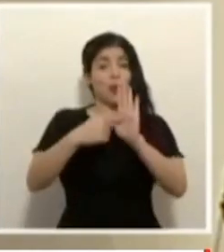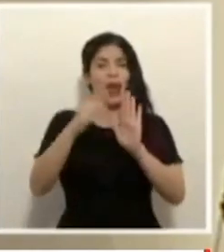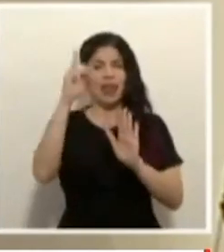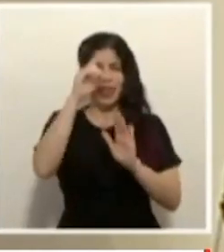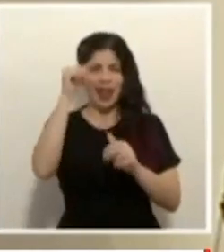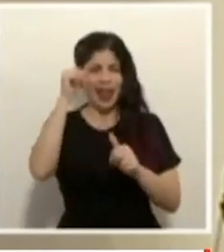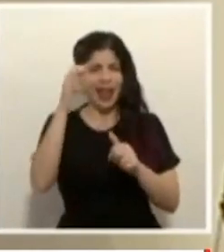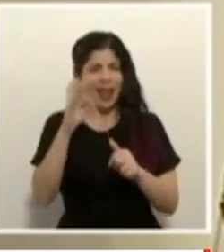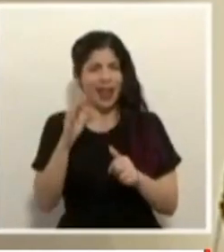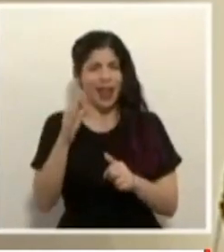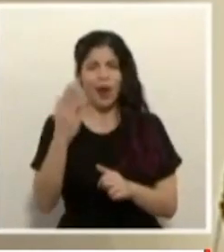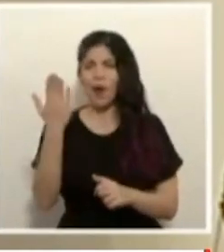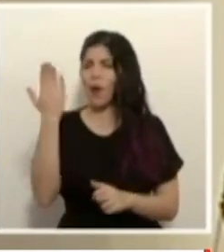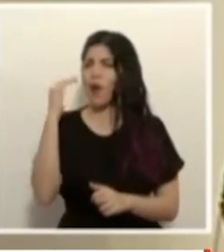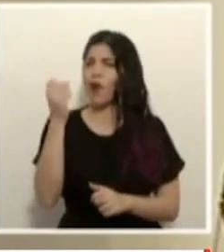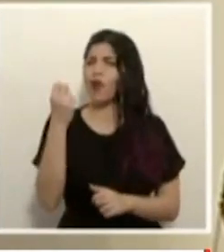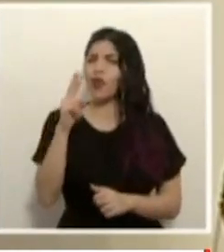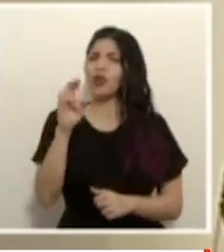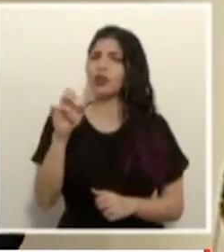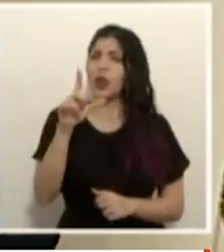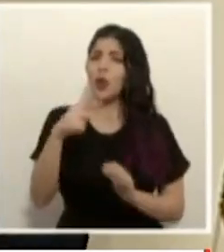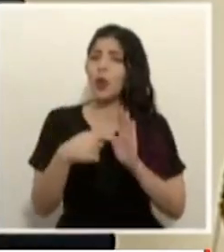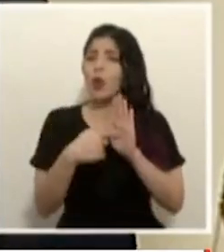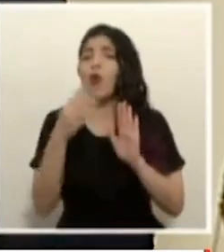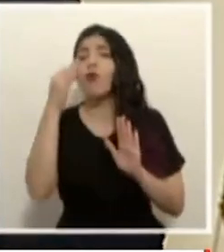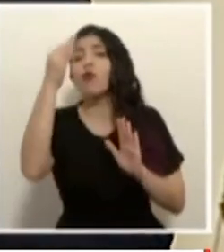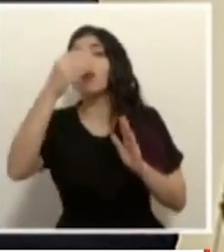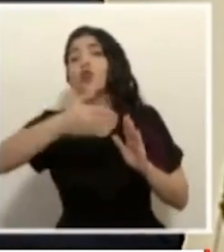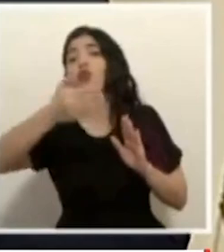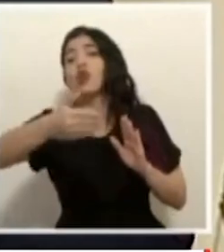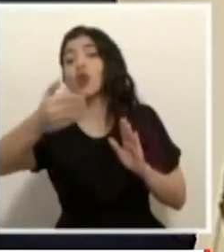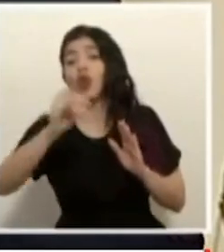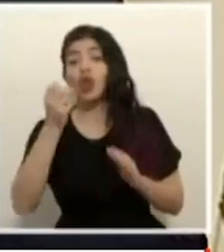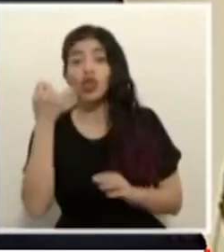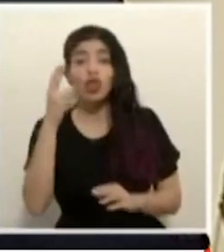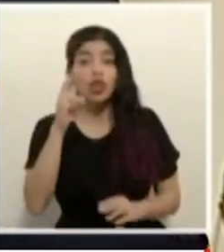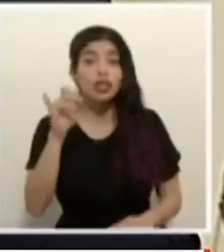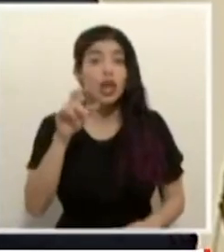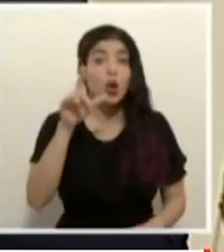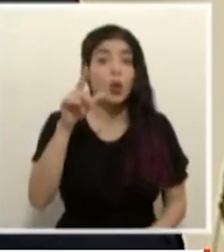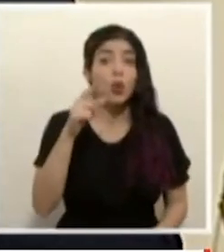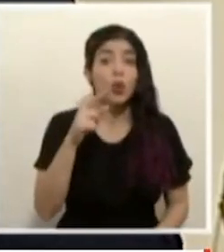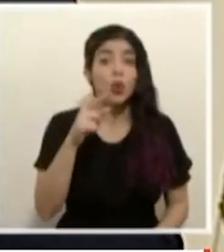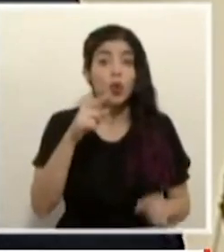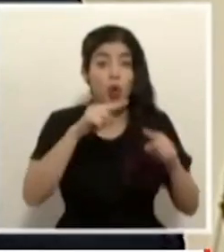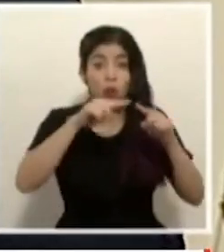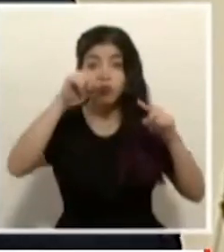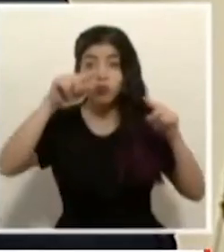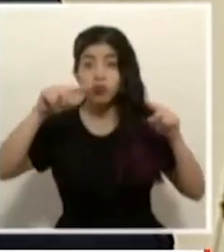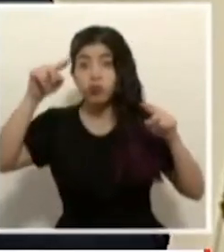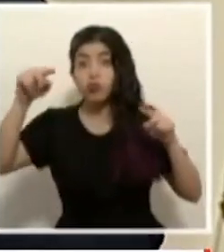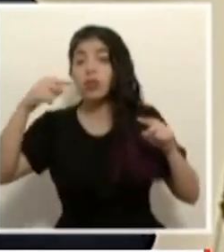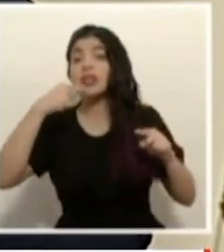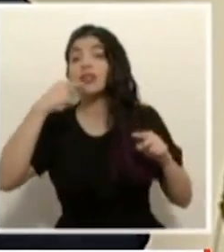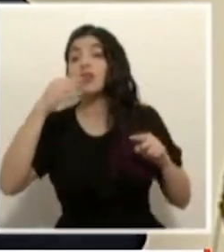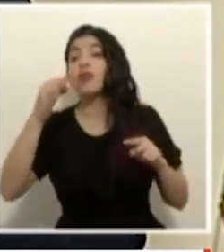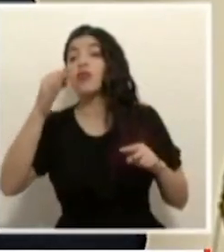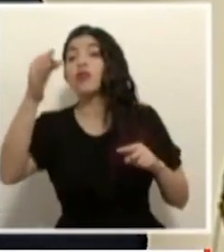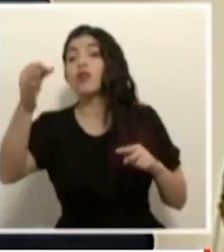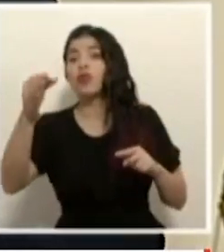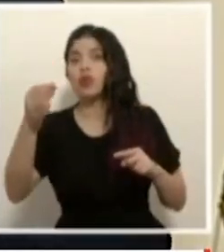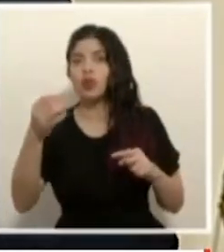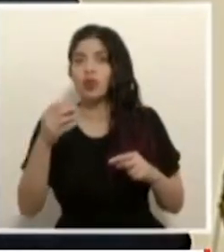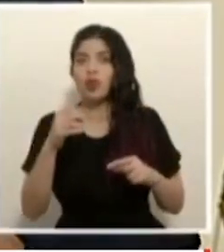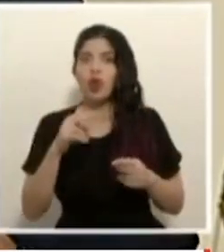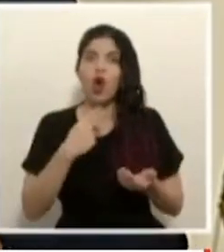me equivoco el 12 de julio el 12 de julio la proyección del Simpa nos daba ya una